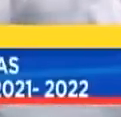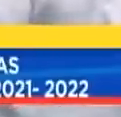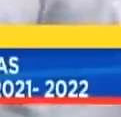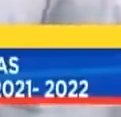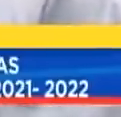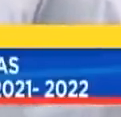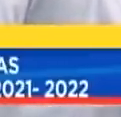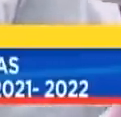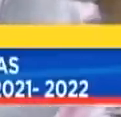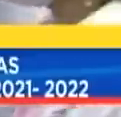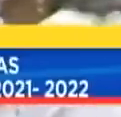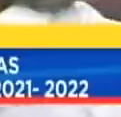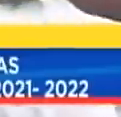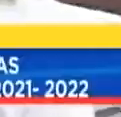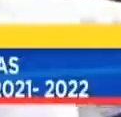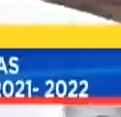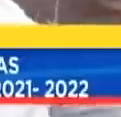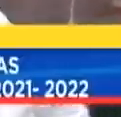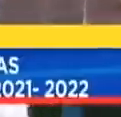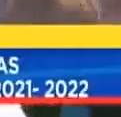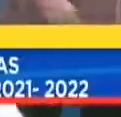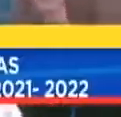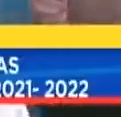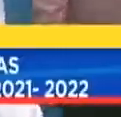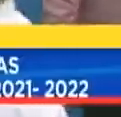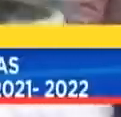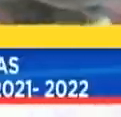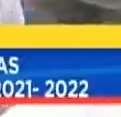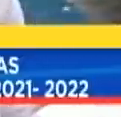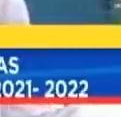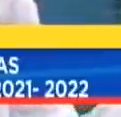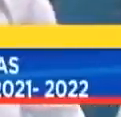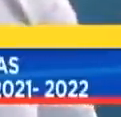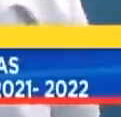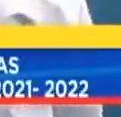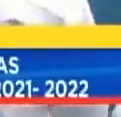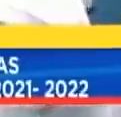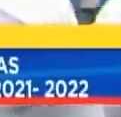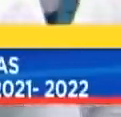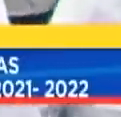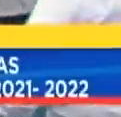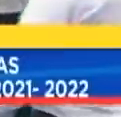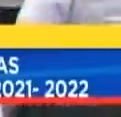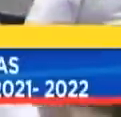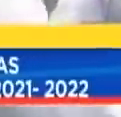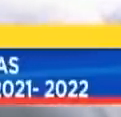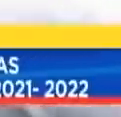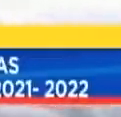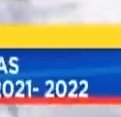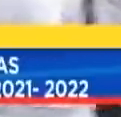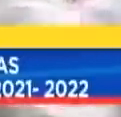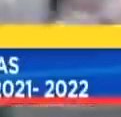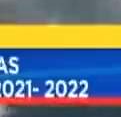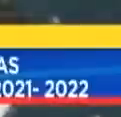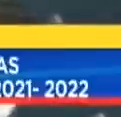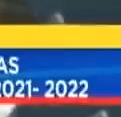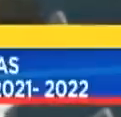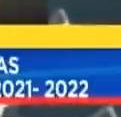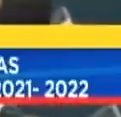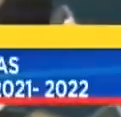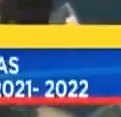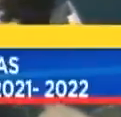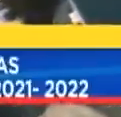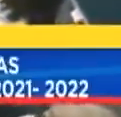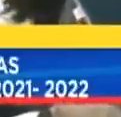Caramba y zamba la cosa, viva la literatura Caramba y zamba la cosa, viva